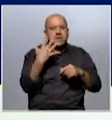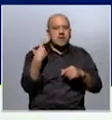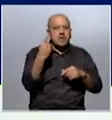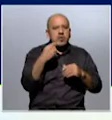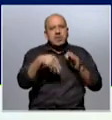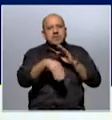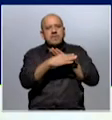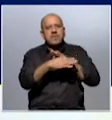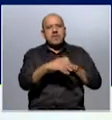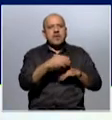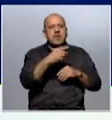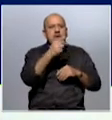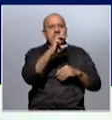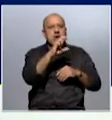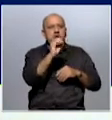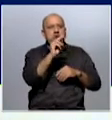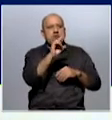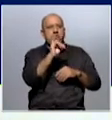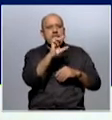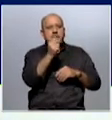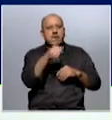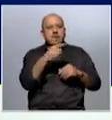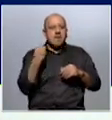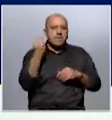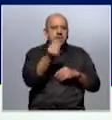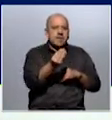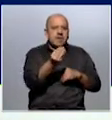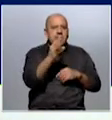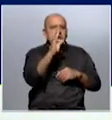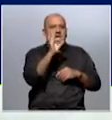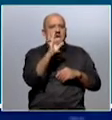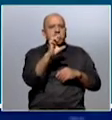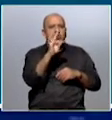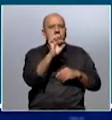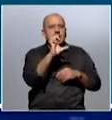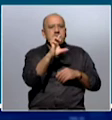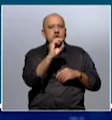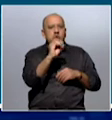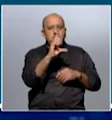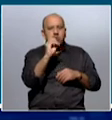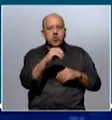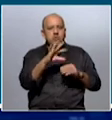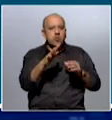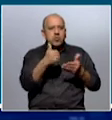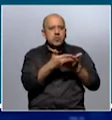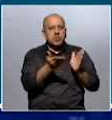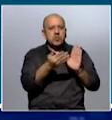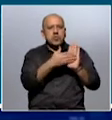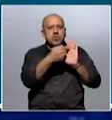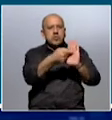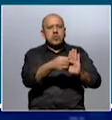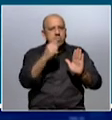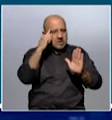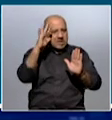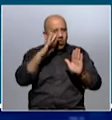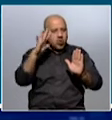Adriana Rodira, vinculada a la administración anterior, asumió Alma Torterolo, a quien se la presenta por lo menos en un artículo en Caras y Caretas, como